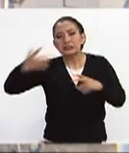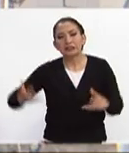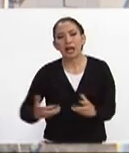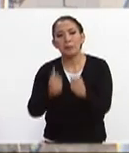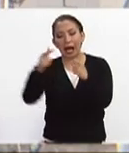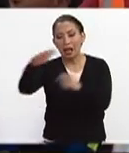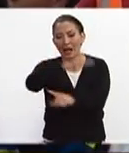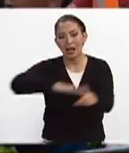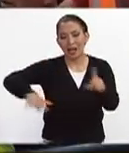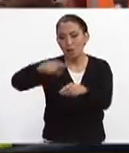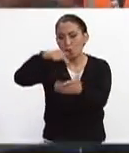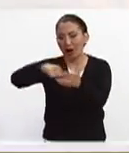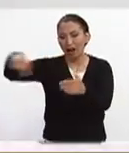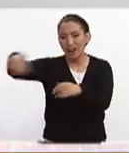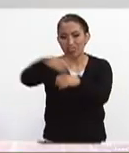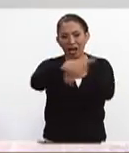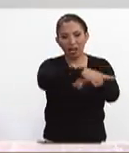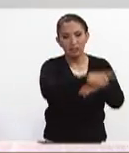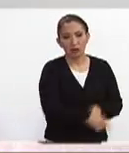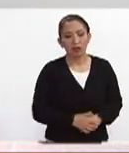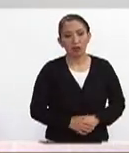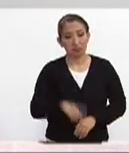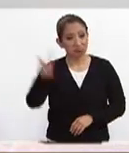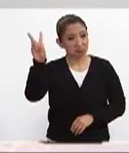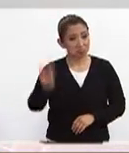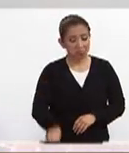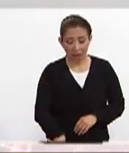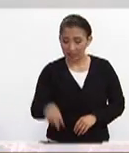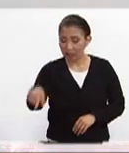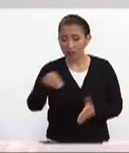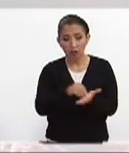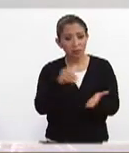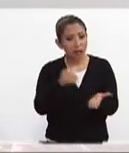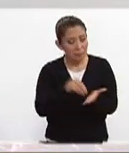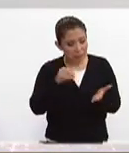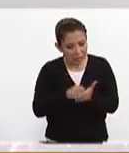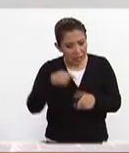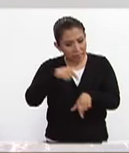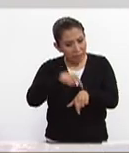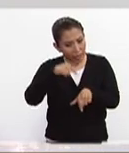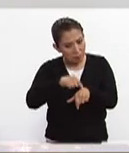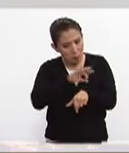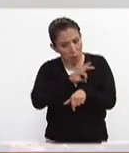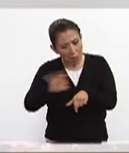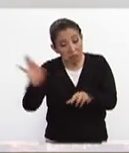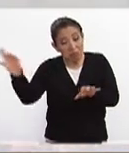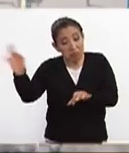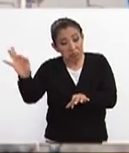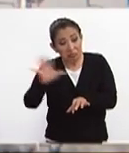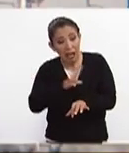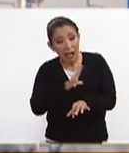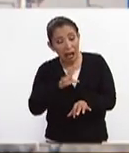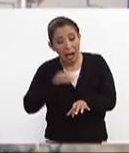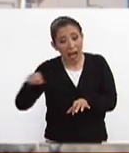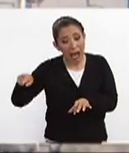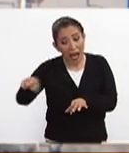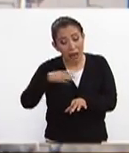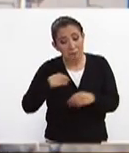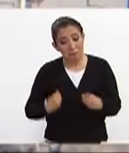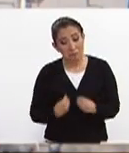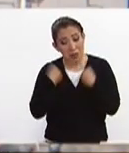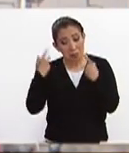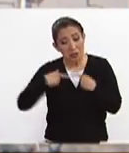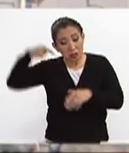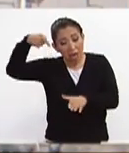rescate en las zonas afectadas efectivamente todavía tenemos el tiempo de que pueda existir la posibilidad de que existan